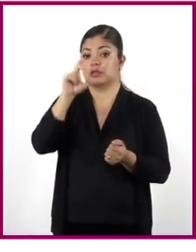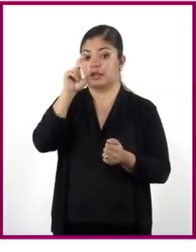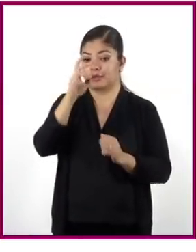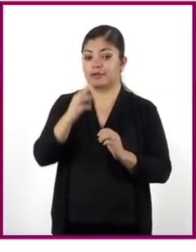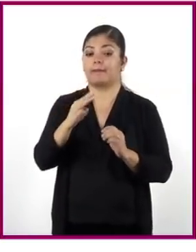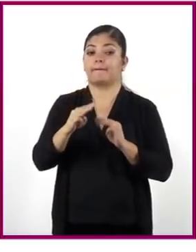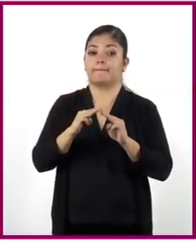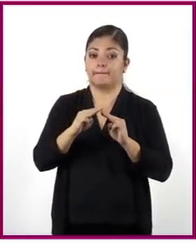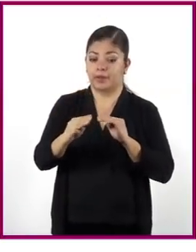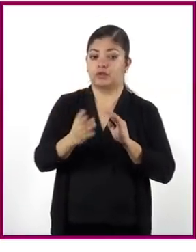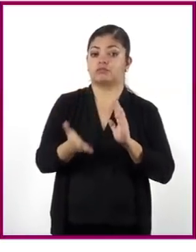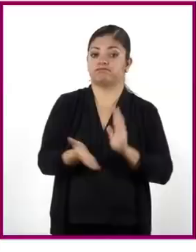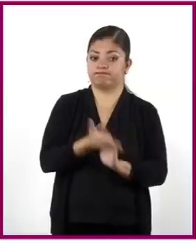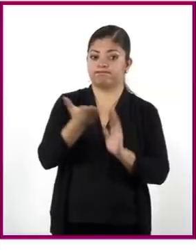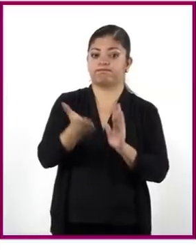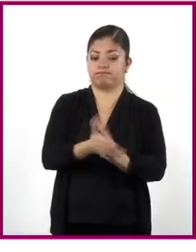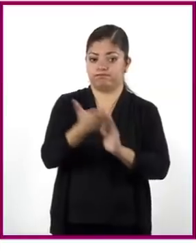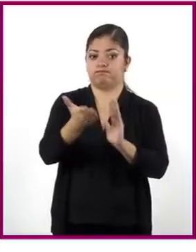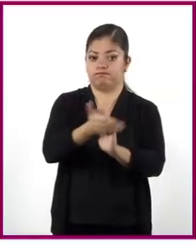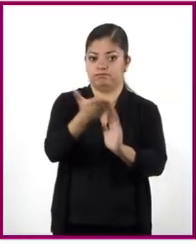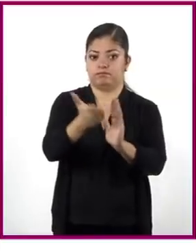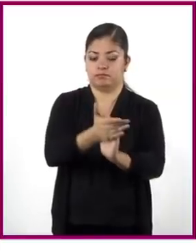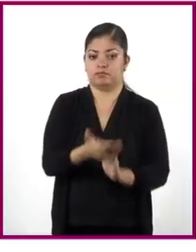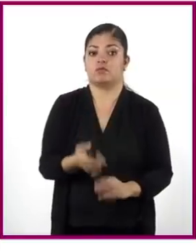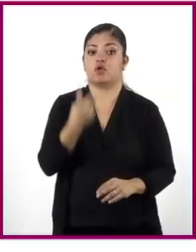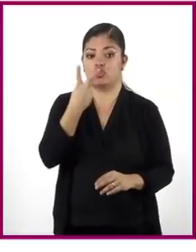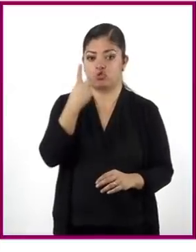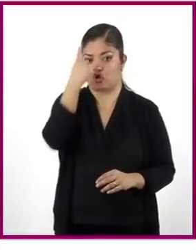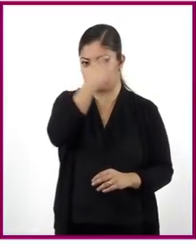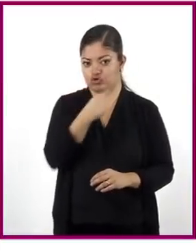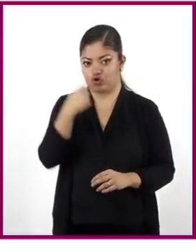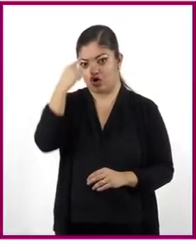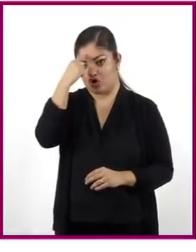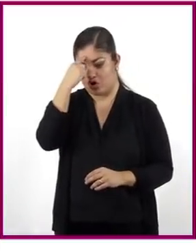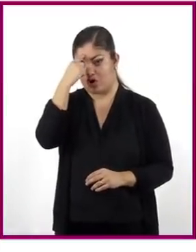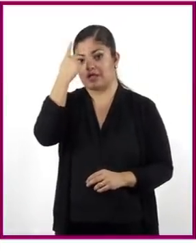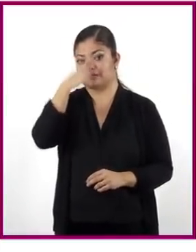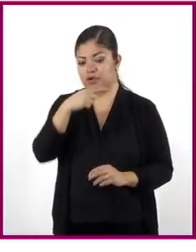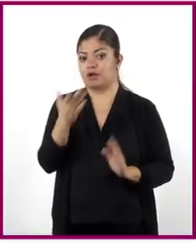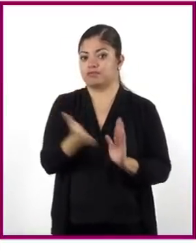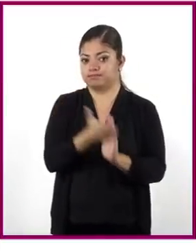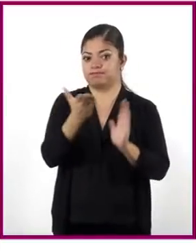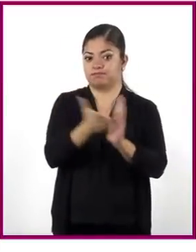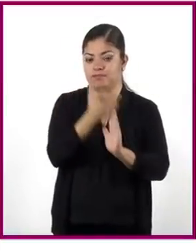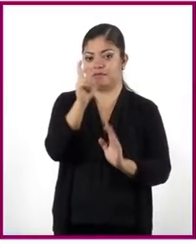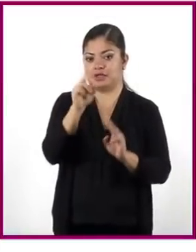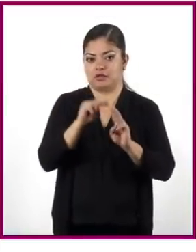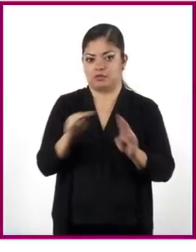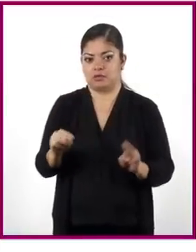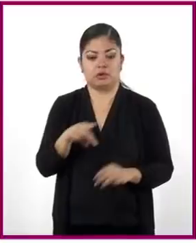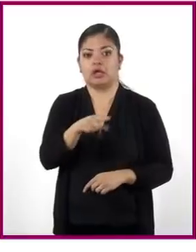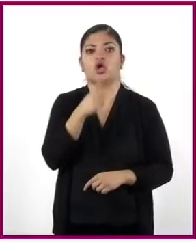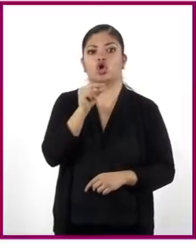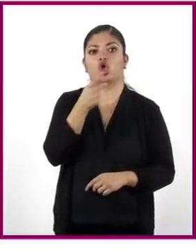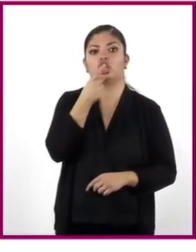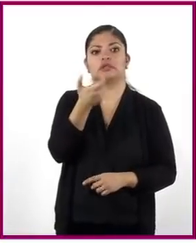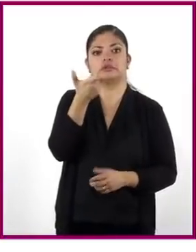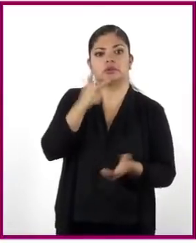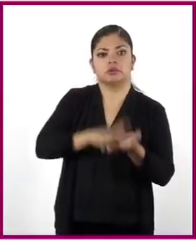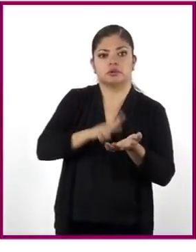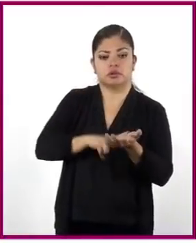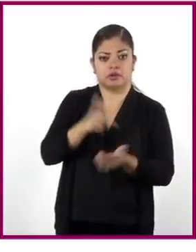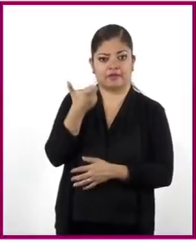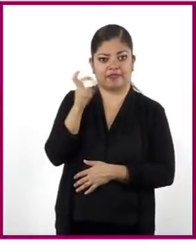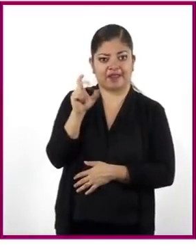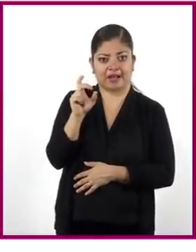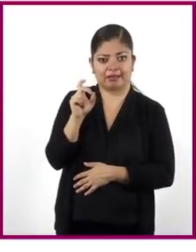de cercado. 2 horas en instalar 30 metros de cercado. Y no que el costo es de 30 pesos por 2